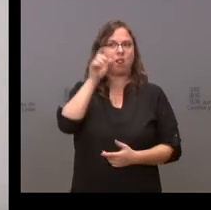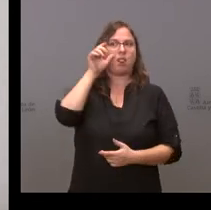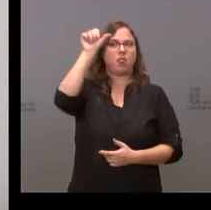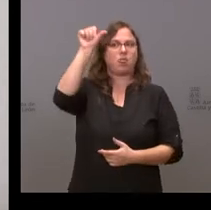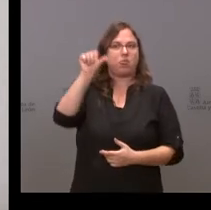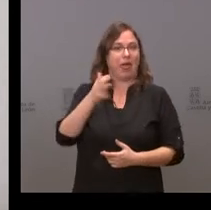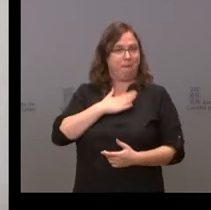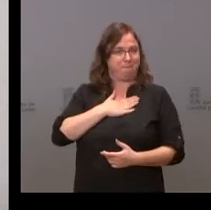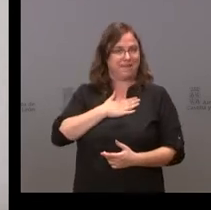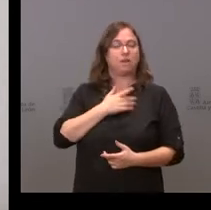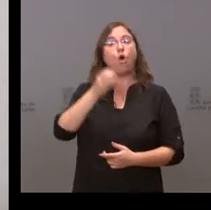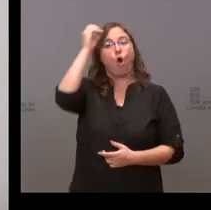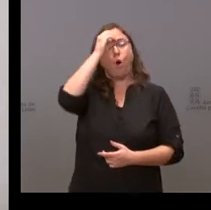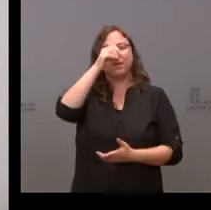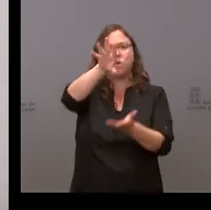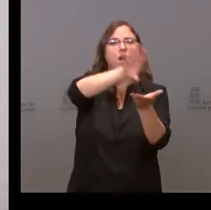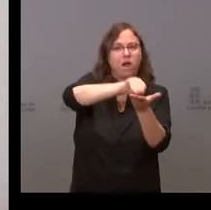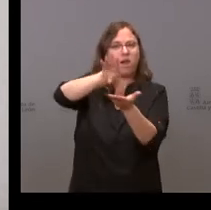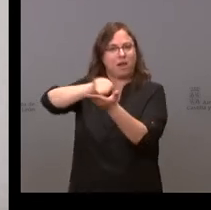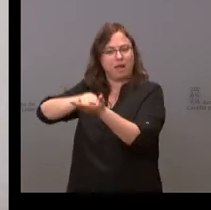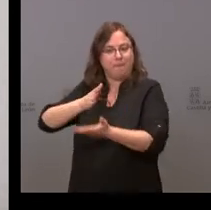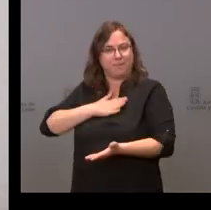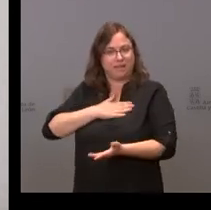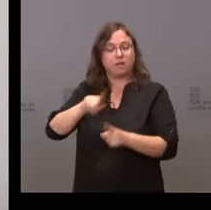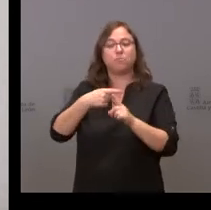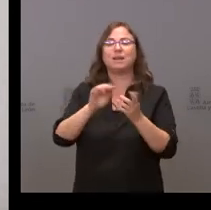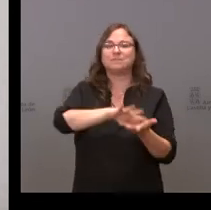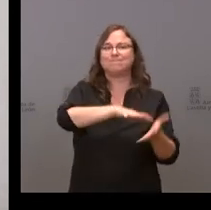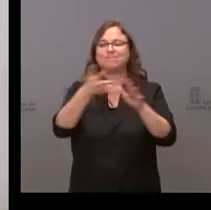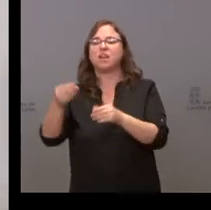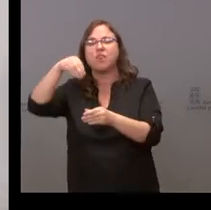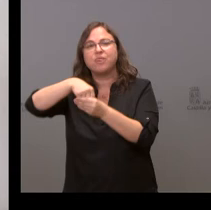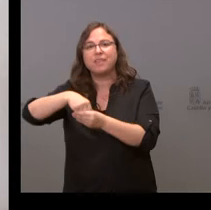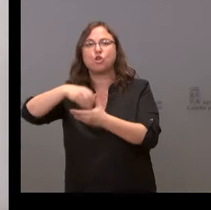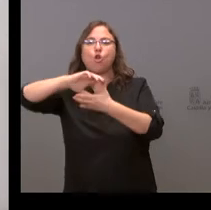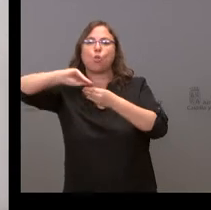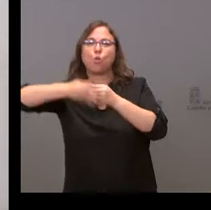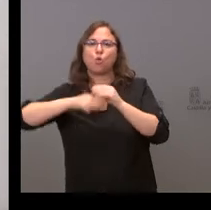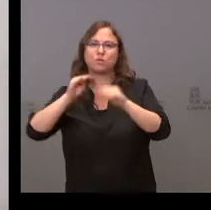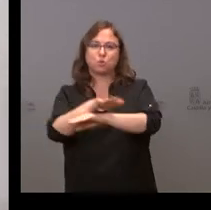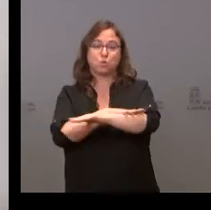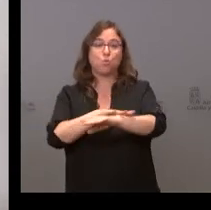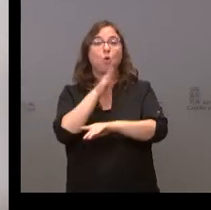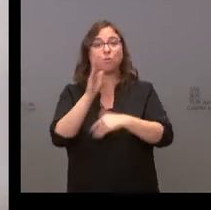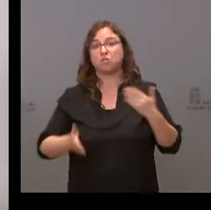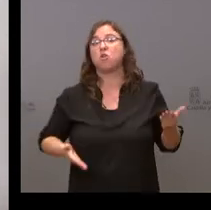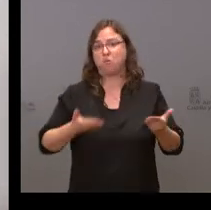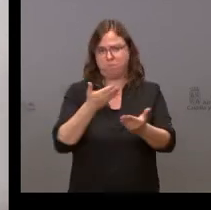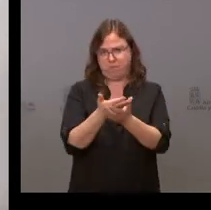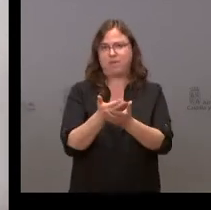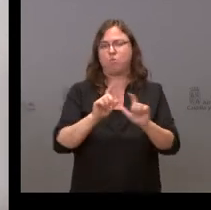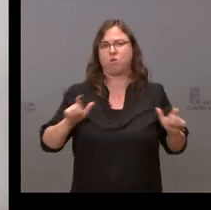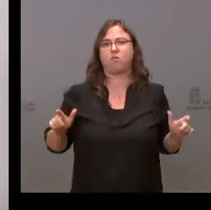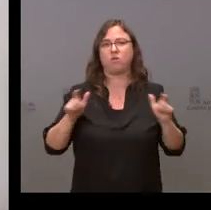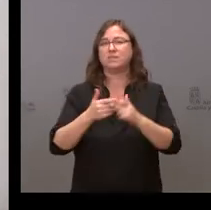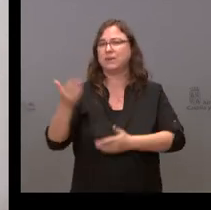opinión y se plasmen esas ideas en ese documento. Eso es lo que queremos hacer pidiendo esa reunión. Ya lo hablamos en su momento